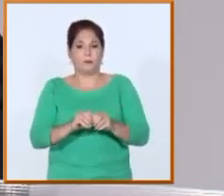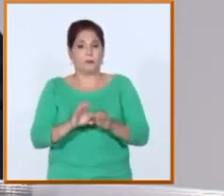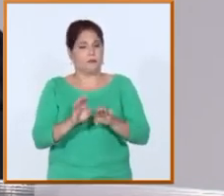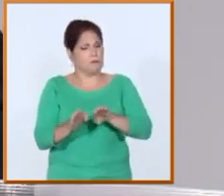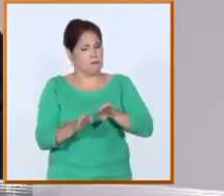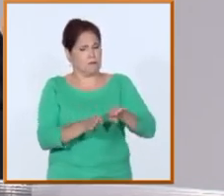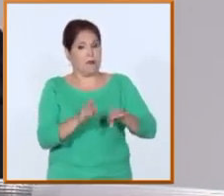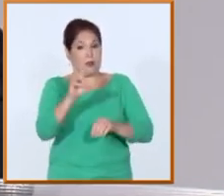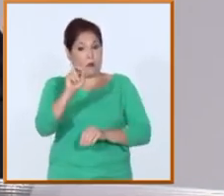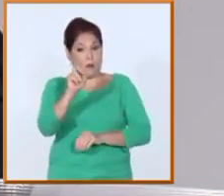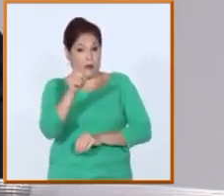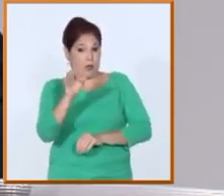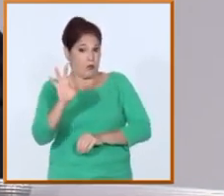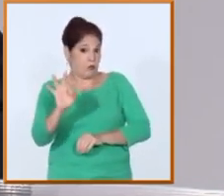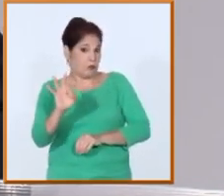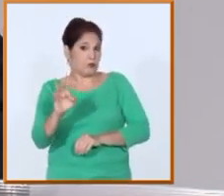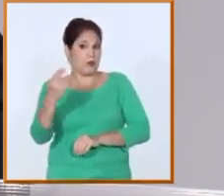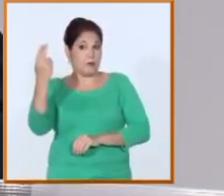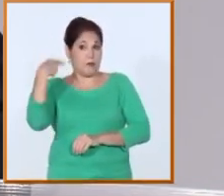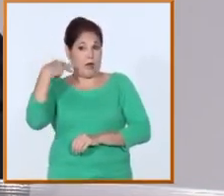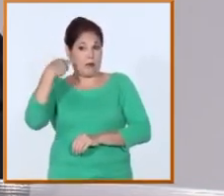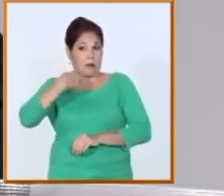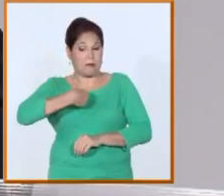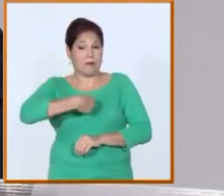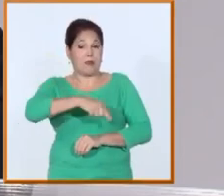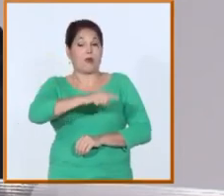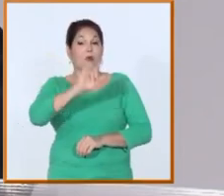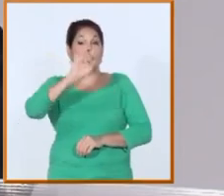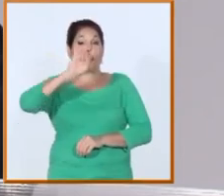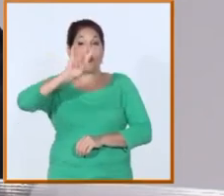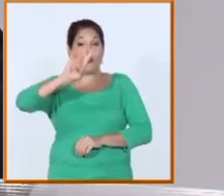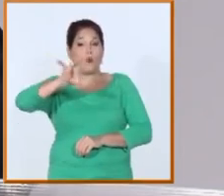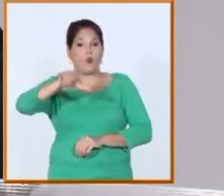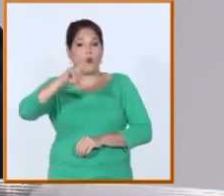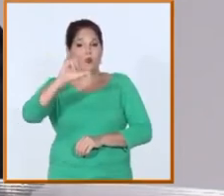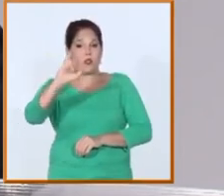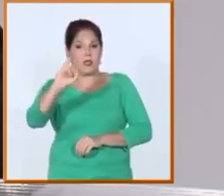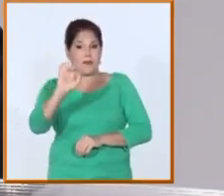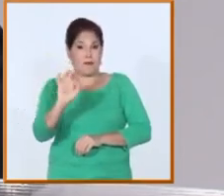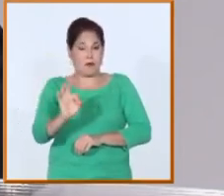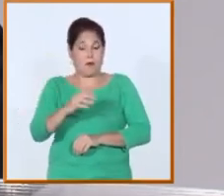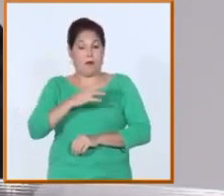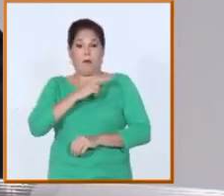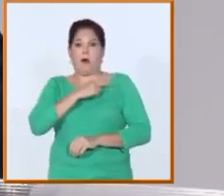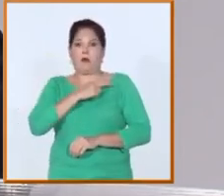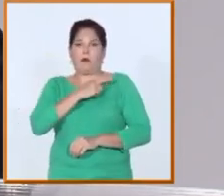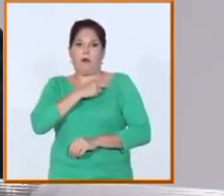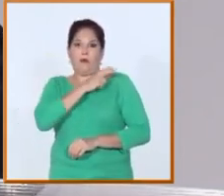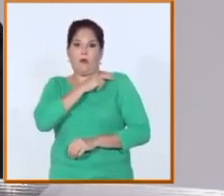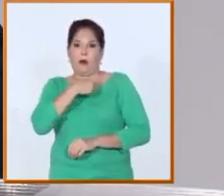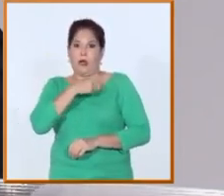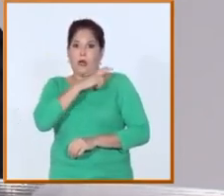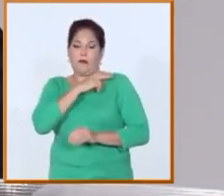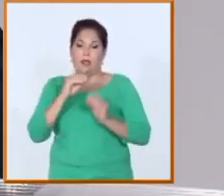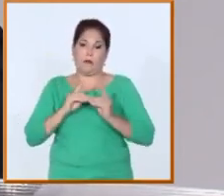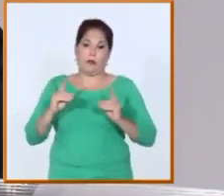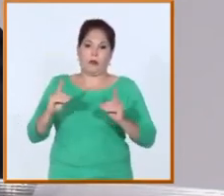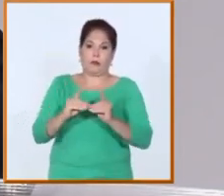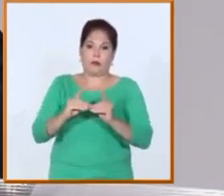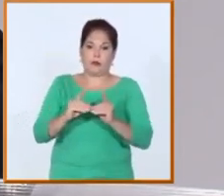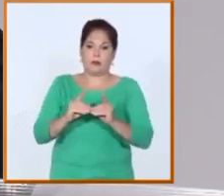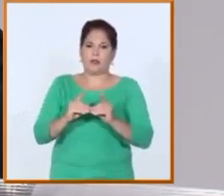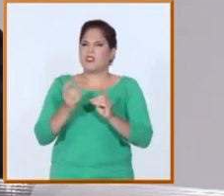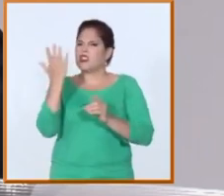se me da la misión de dirigir la Universidad de Ciencias Informáticas. Imagínate qué clase de reto también. Una universidad creada por el